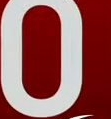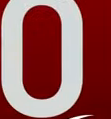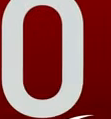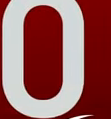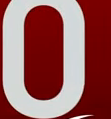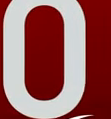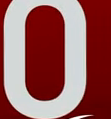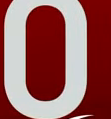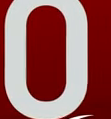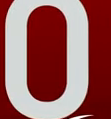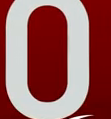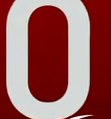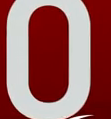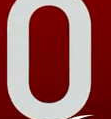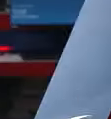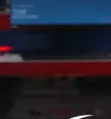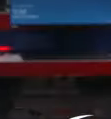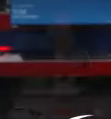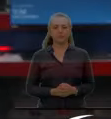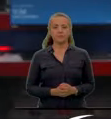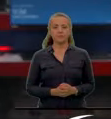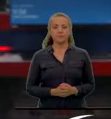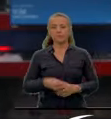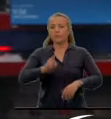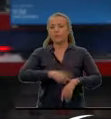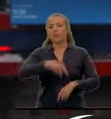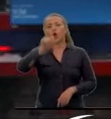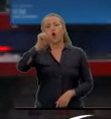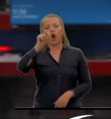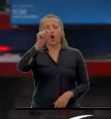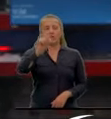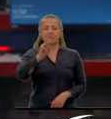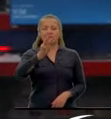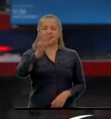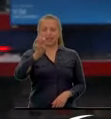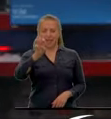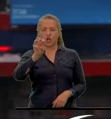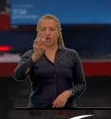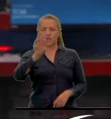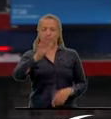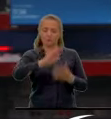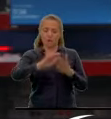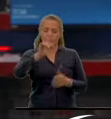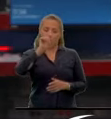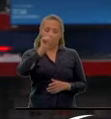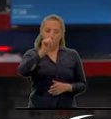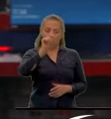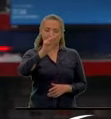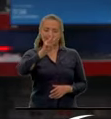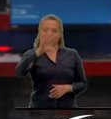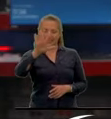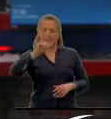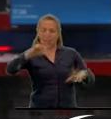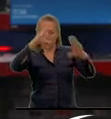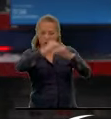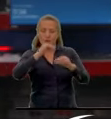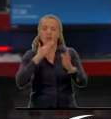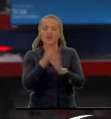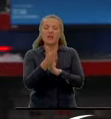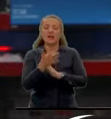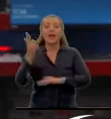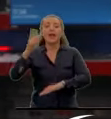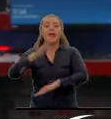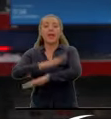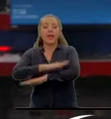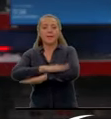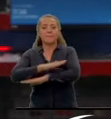Lo último en Noticias Caracol. 11 de la noche, 35 minutos. Mucha atención que la Embajada de Estados Unidos ha emitido una advertencia de viaje